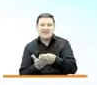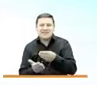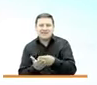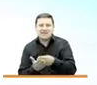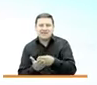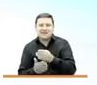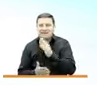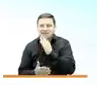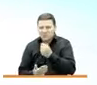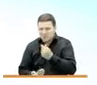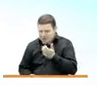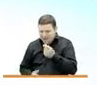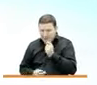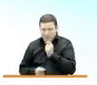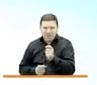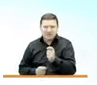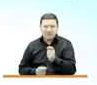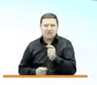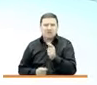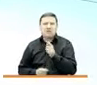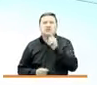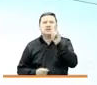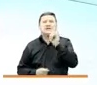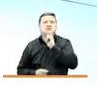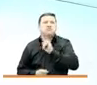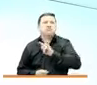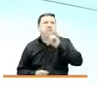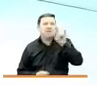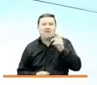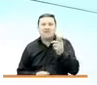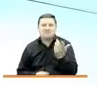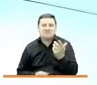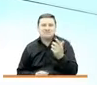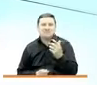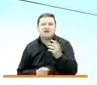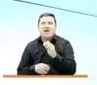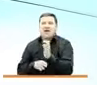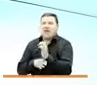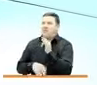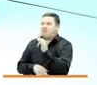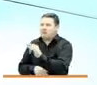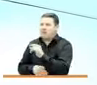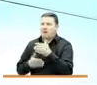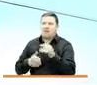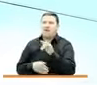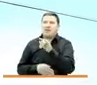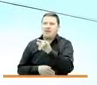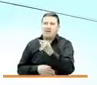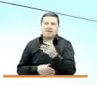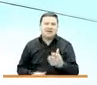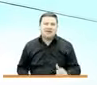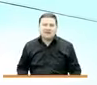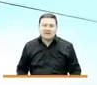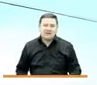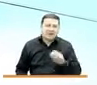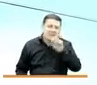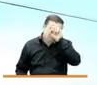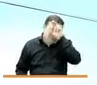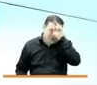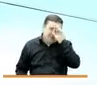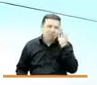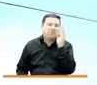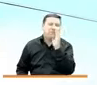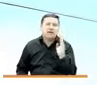alcance. Ir a ciudades de Estados Unidos, a ciudades de Ecuador, de Panamá, de Perú, de Brasil,